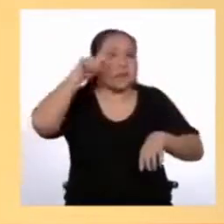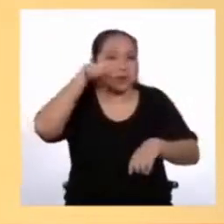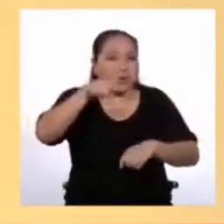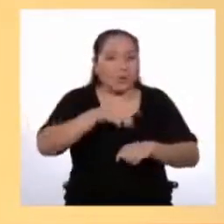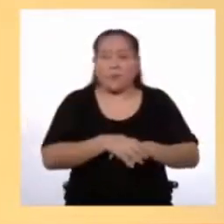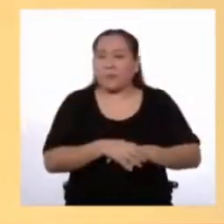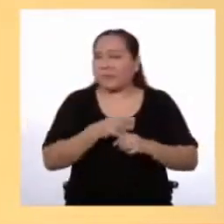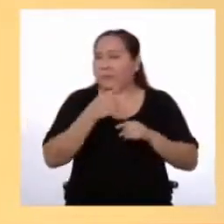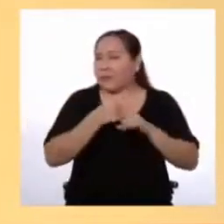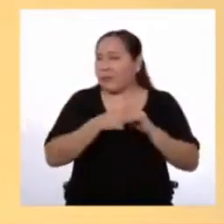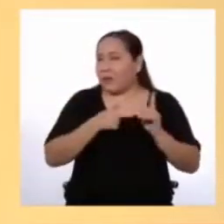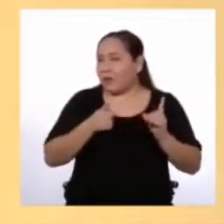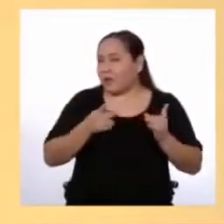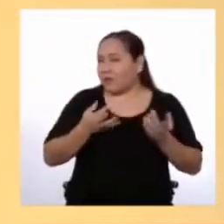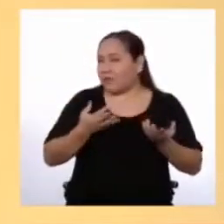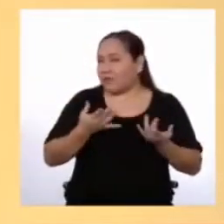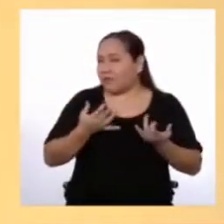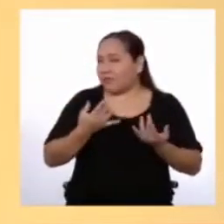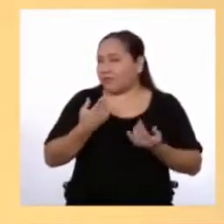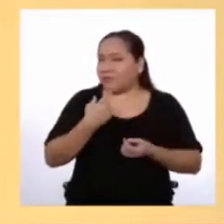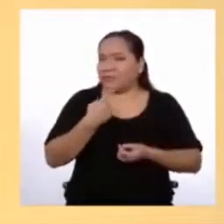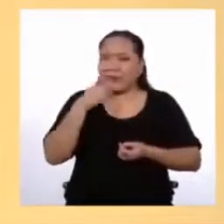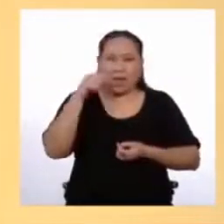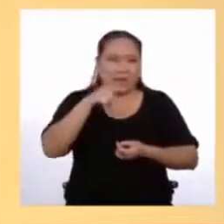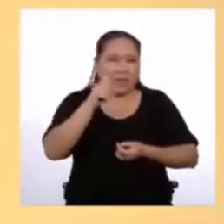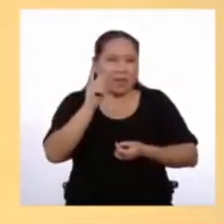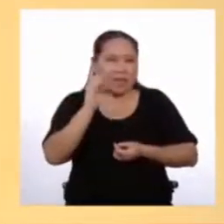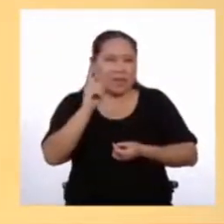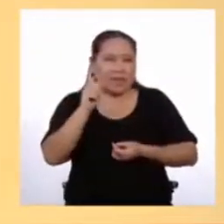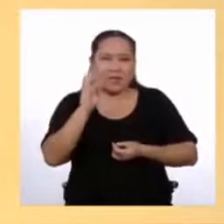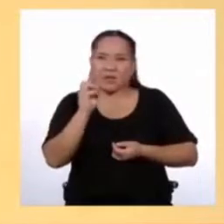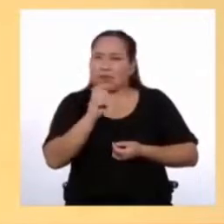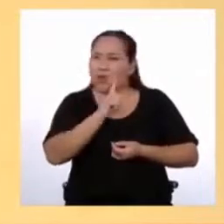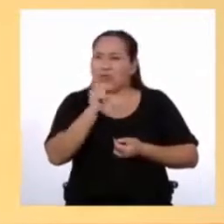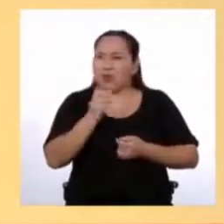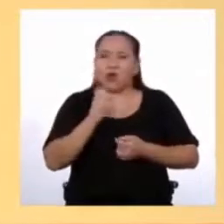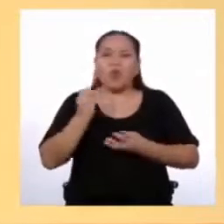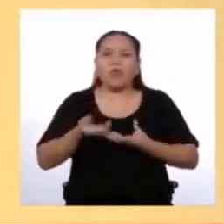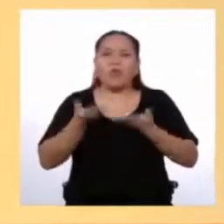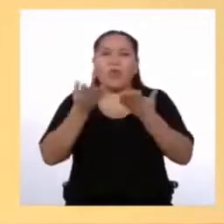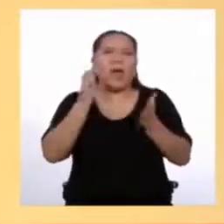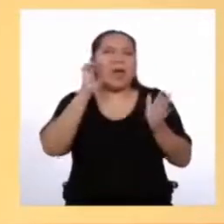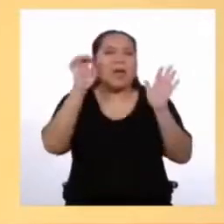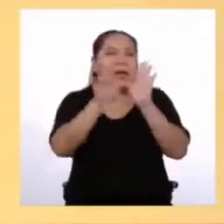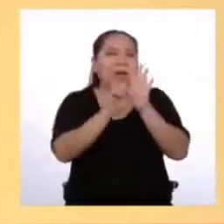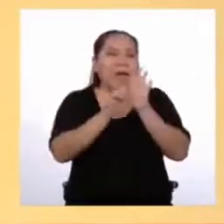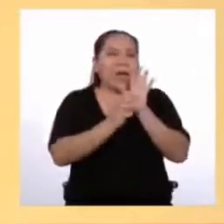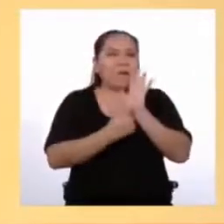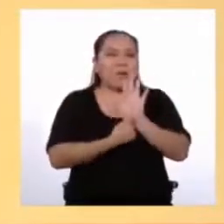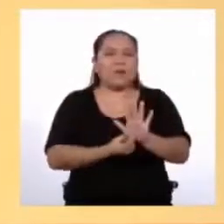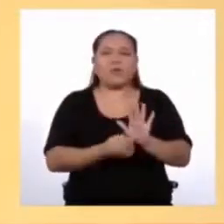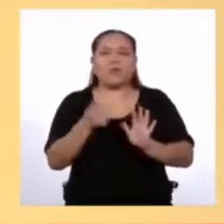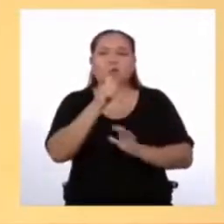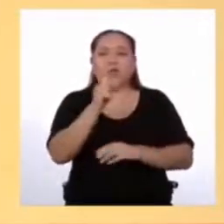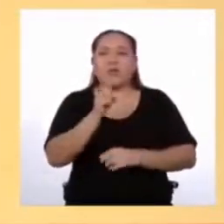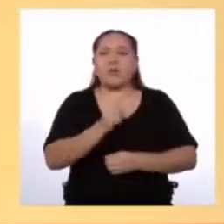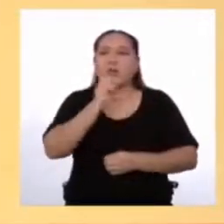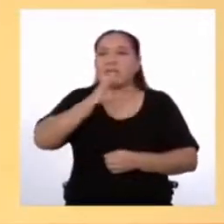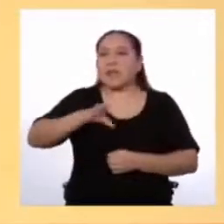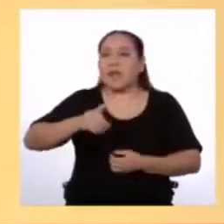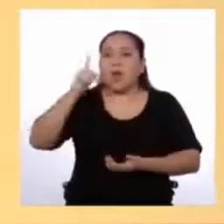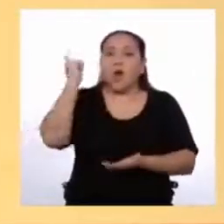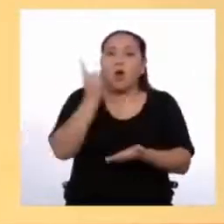Pero... pero... el texto no ejemplifica Sino más bien nos da órdenes,